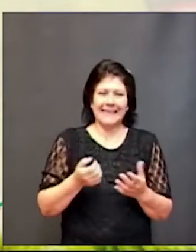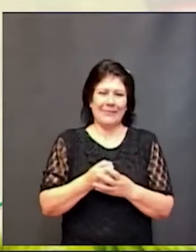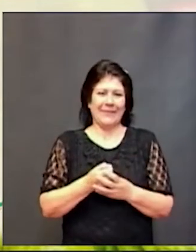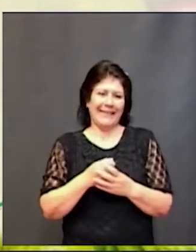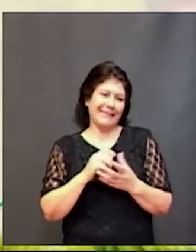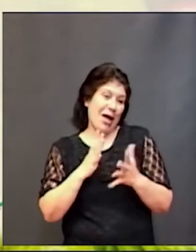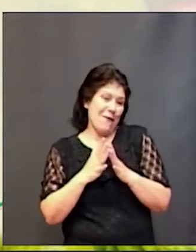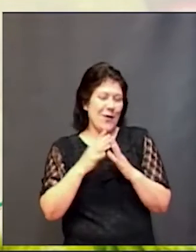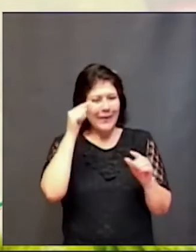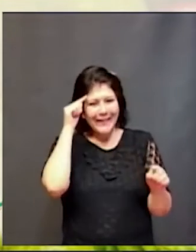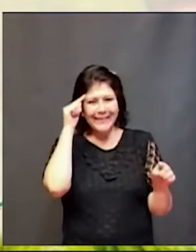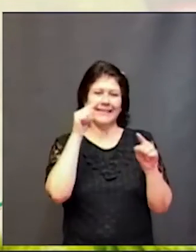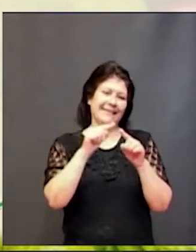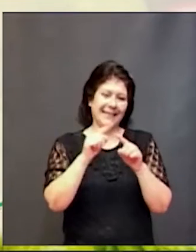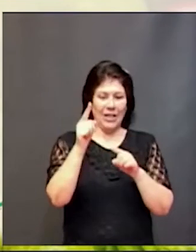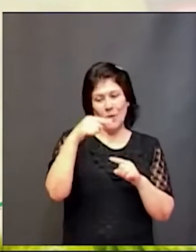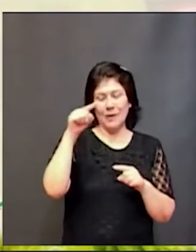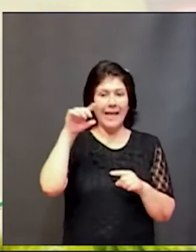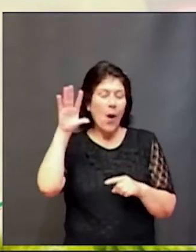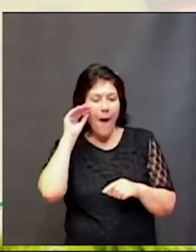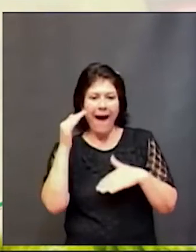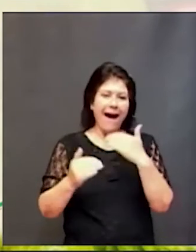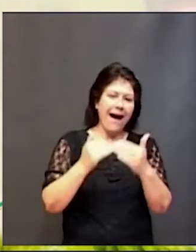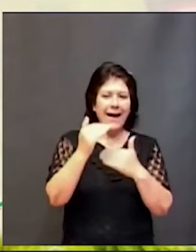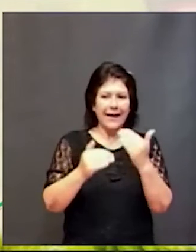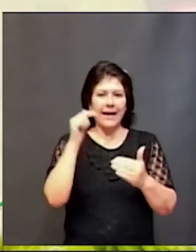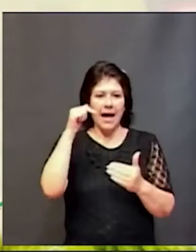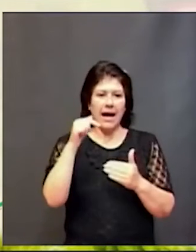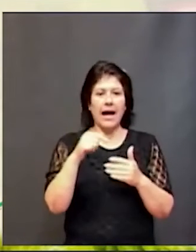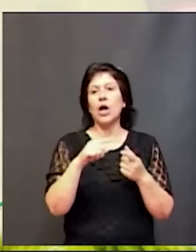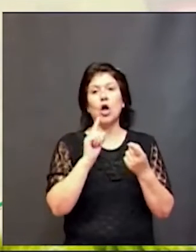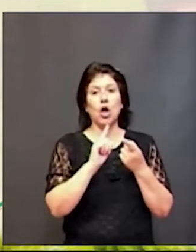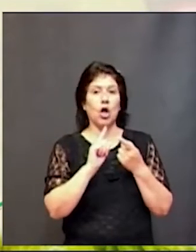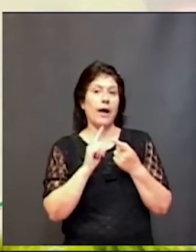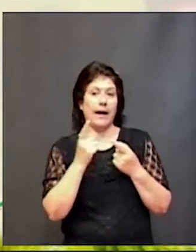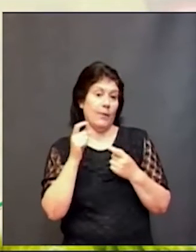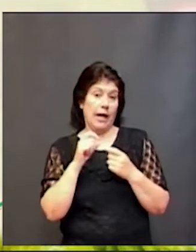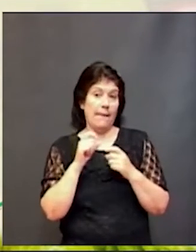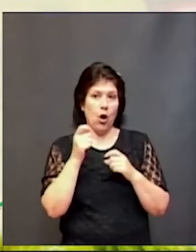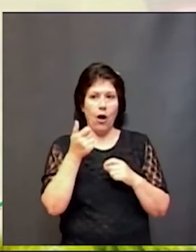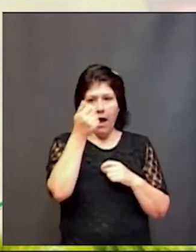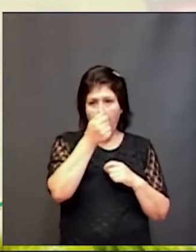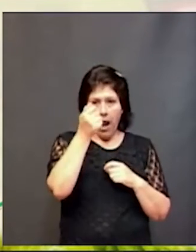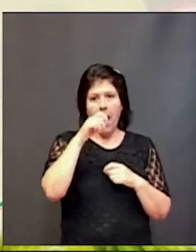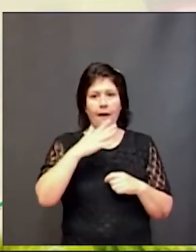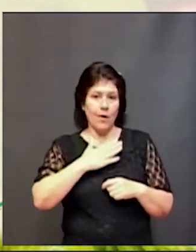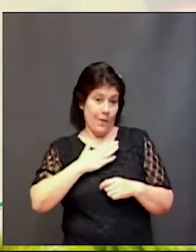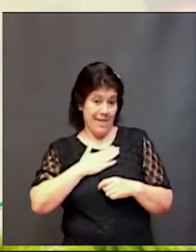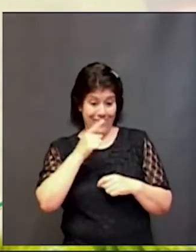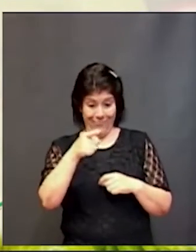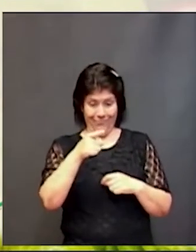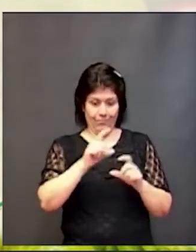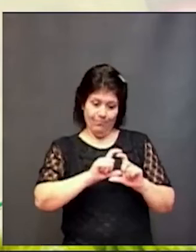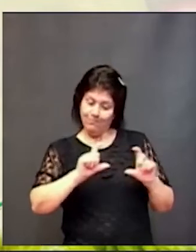expectativa de ganas de seguir escuchando aquí les dejo mi contacto y bueno para poder seguir